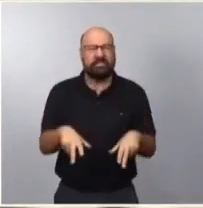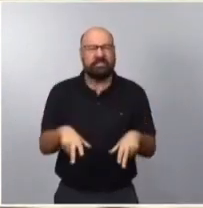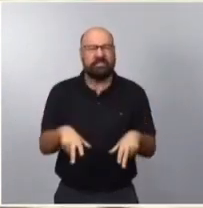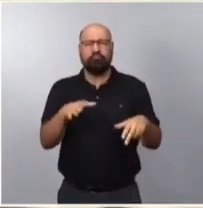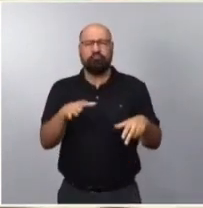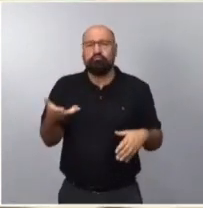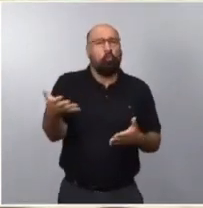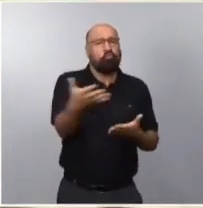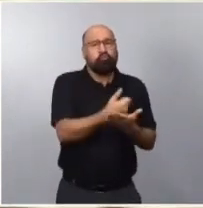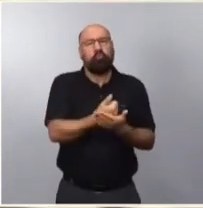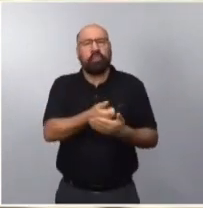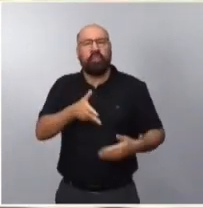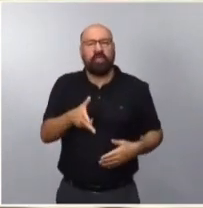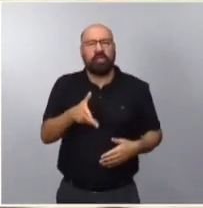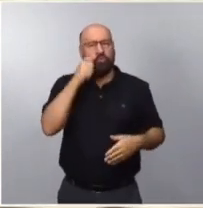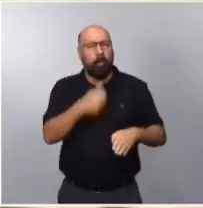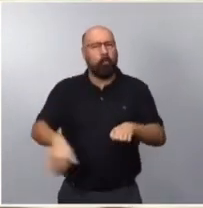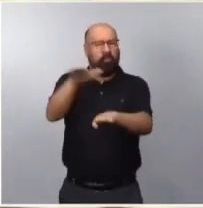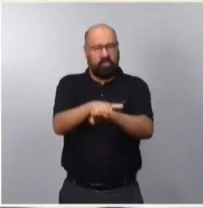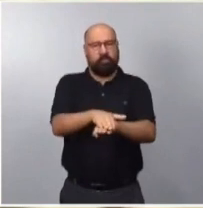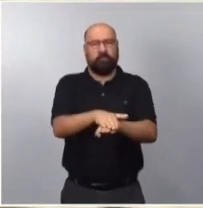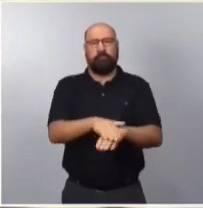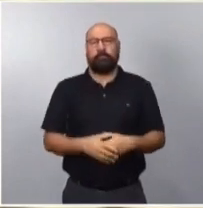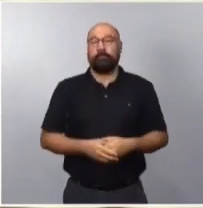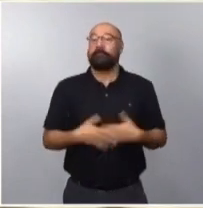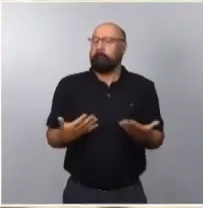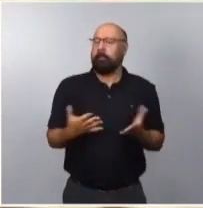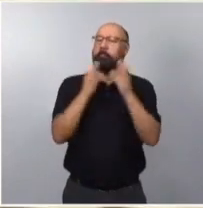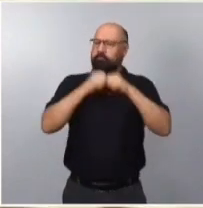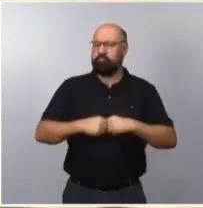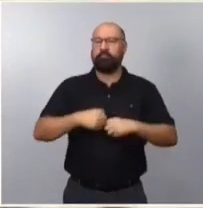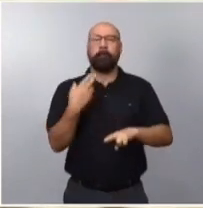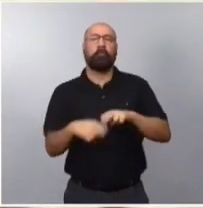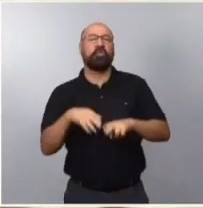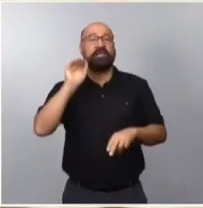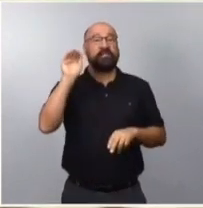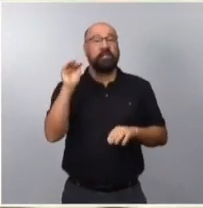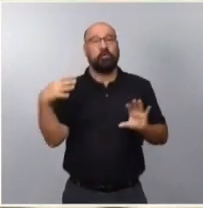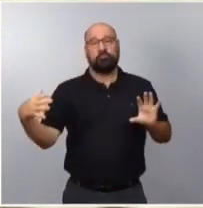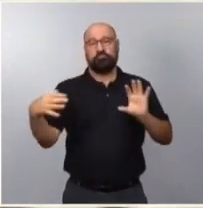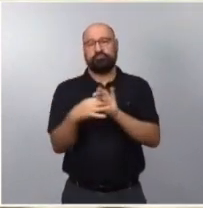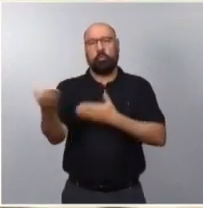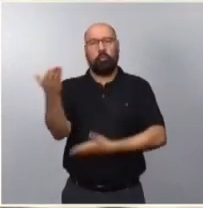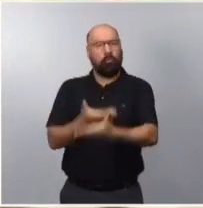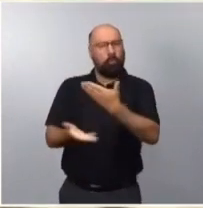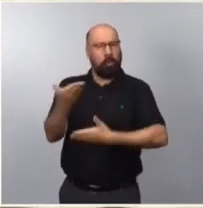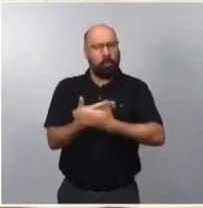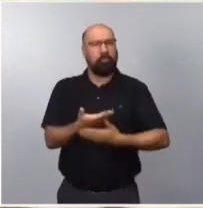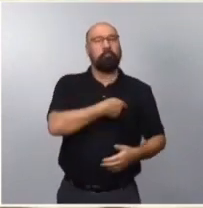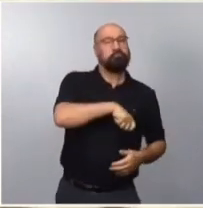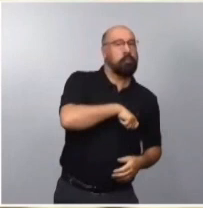hemos firmado una declaración conjunta sobre diálogo político reforzado en materia de política exterior que nos ayuda a seguir